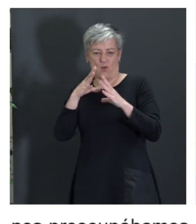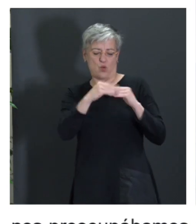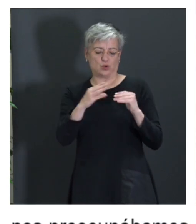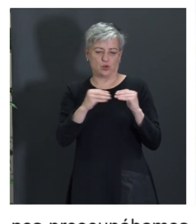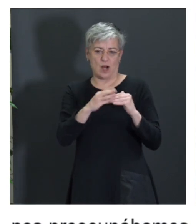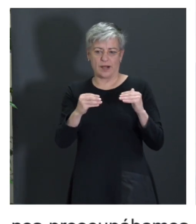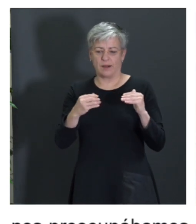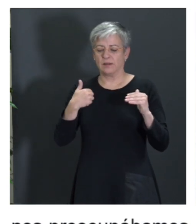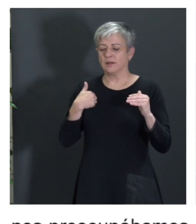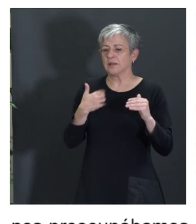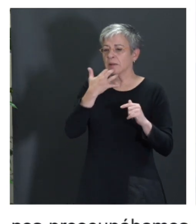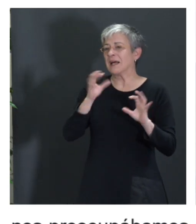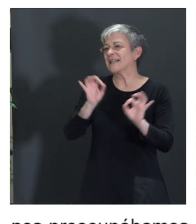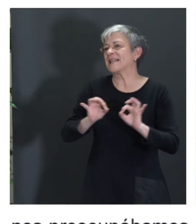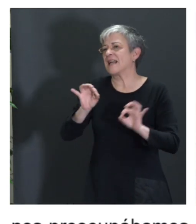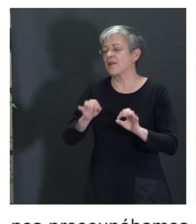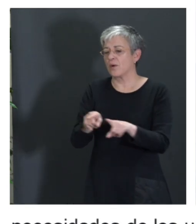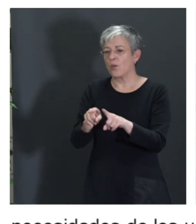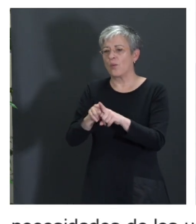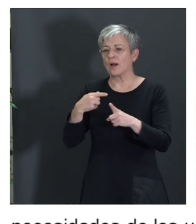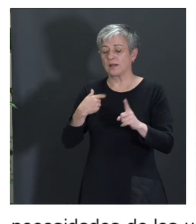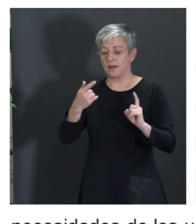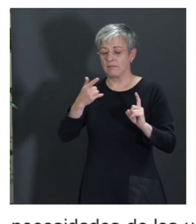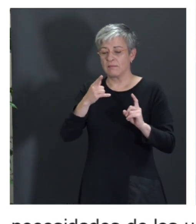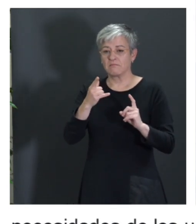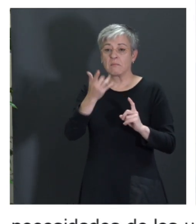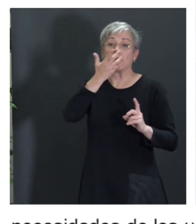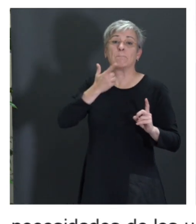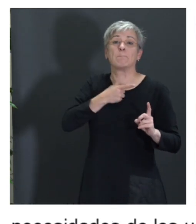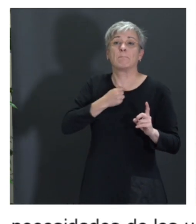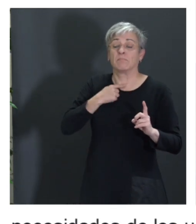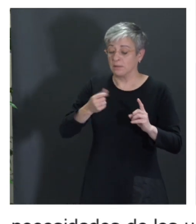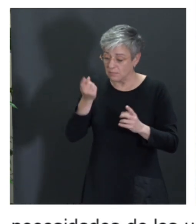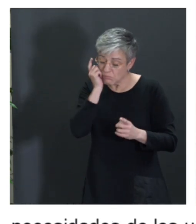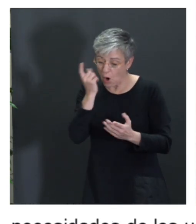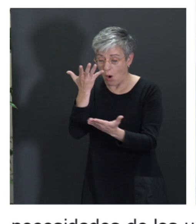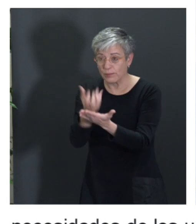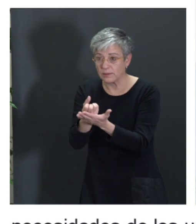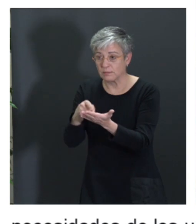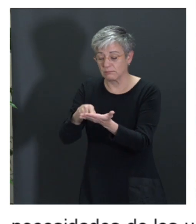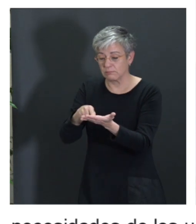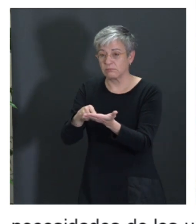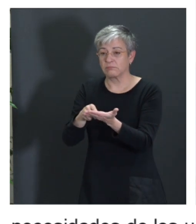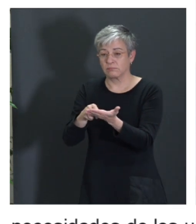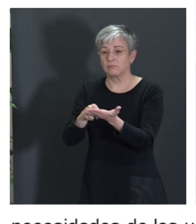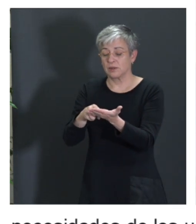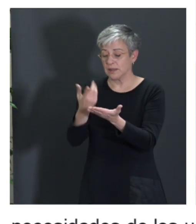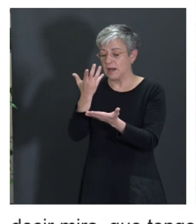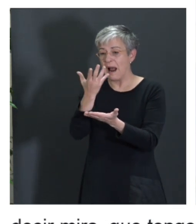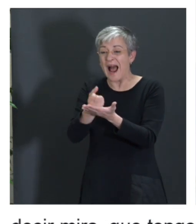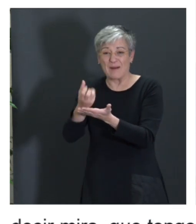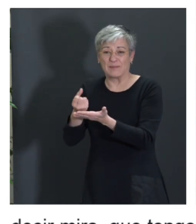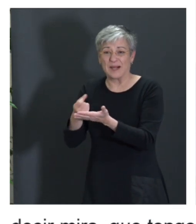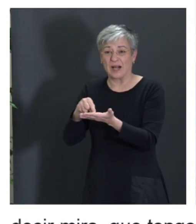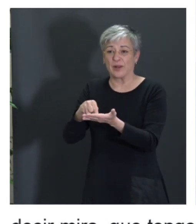que tengo este problema, sino que en base ya a las preferencias ya que estaban en el móvil, que ya todos los usamos, pues, las aplicaciones,